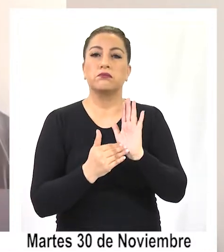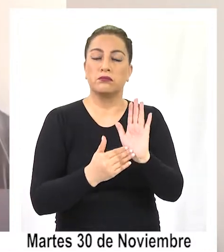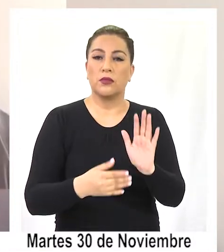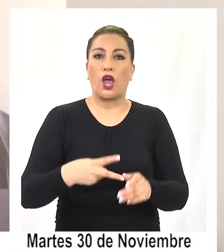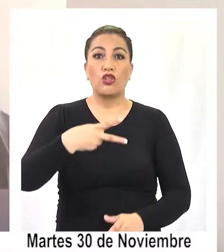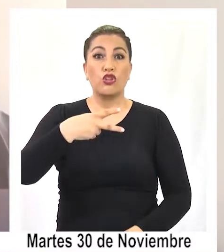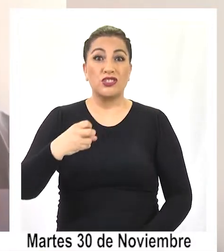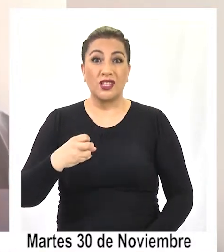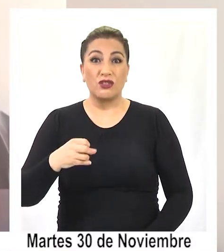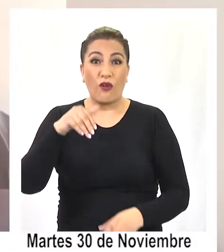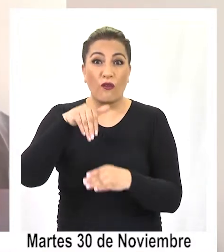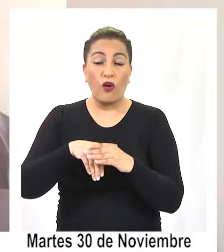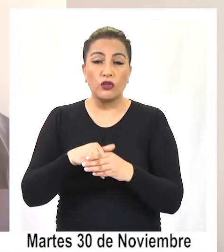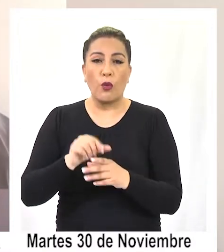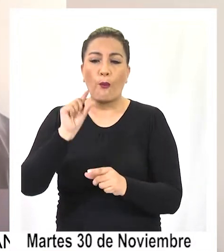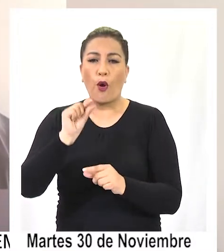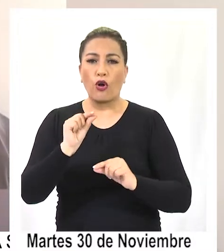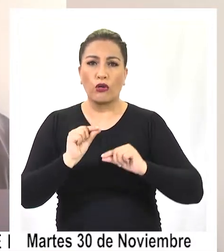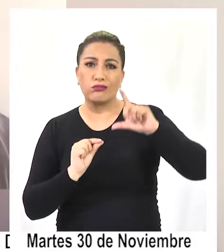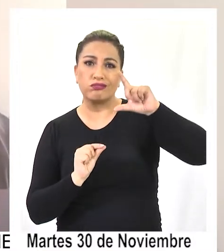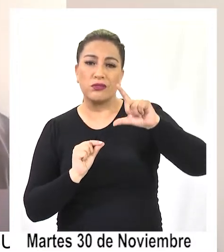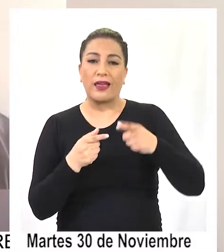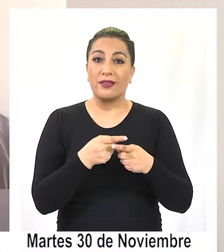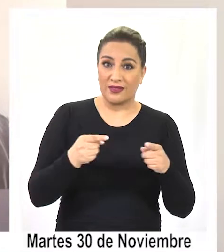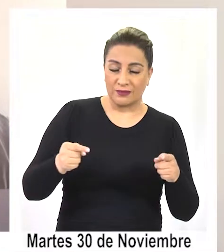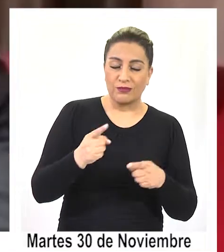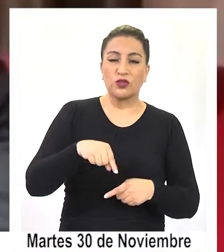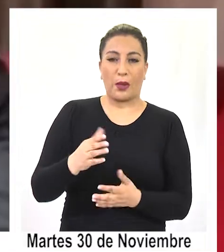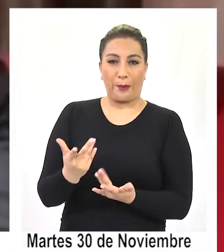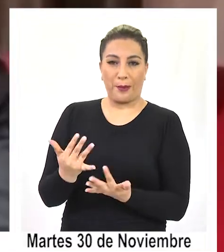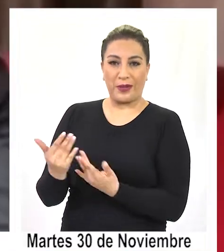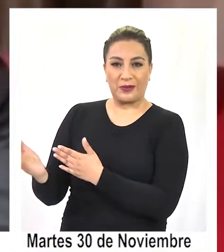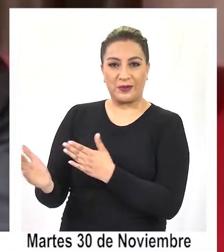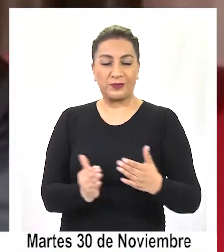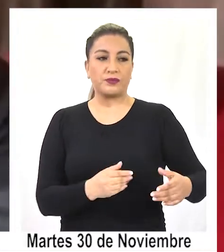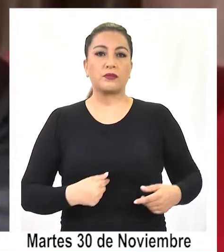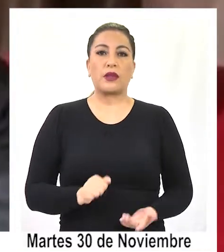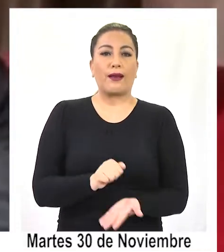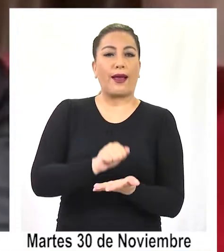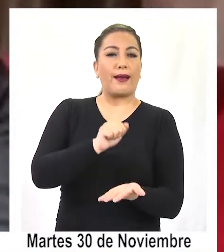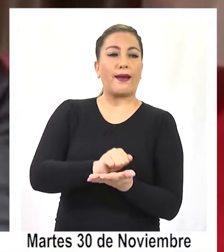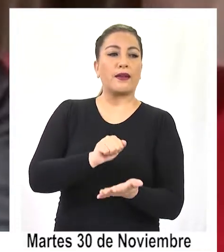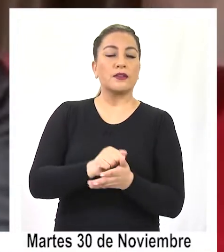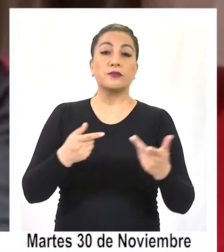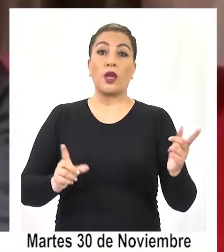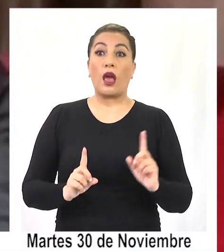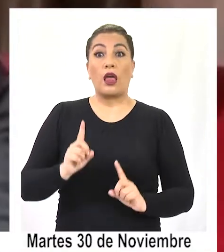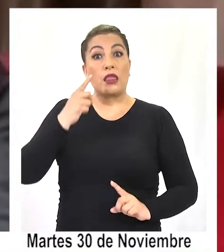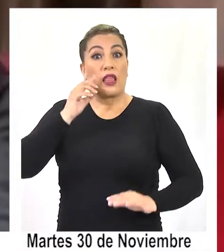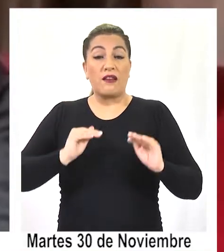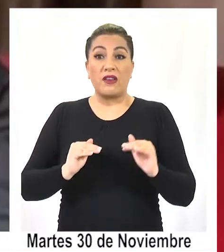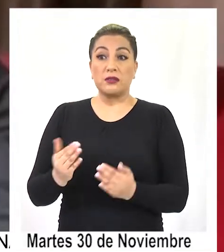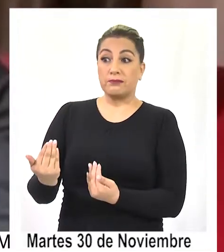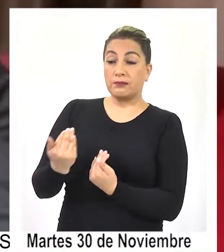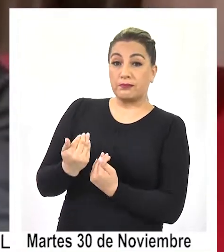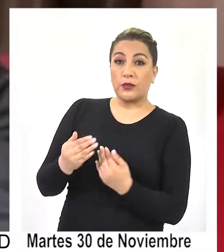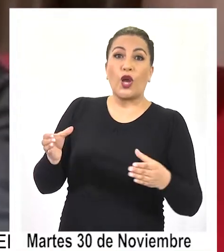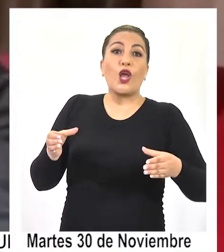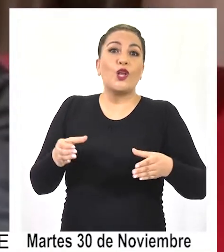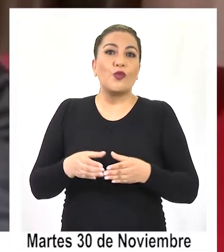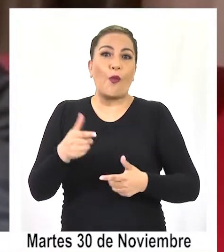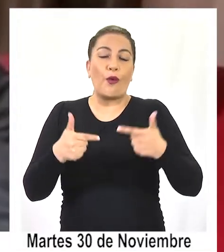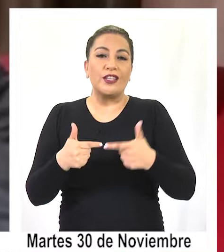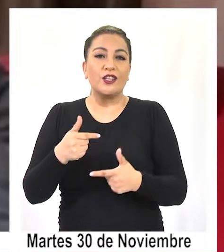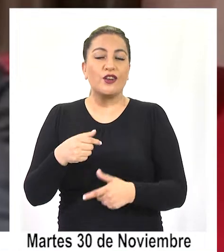es muy poca la diferencia, así que estamos esperando eso. La reclamación en caso de ser favorable al Partido de la